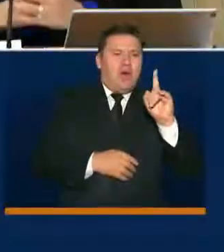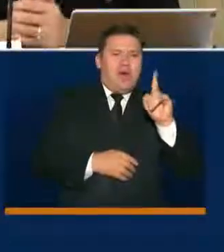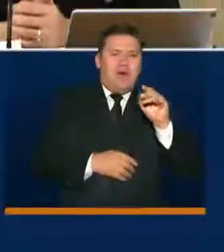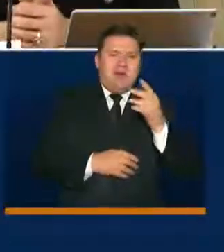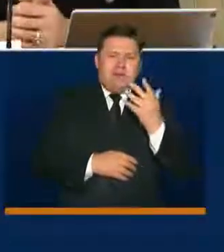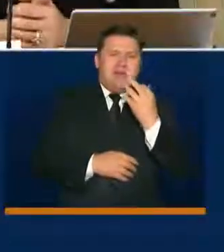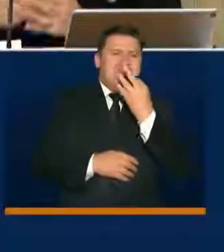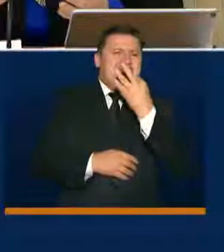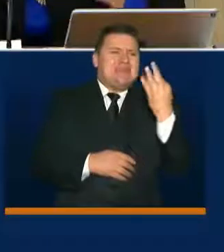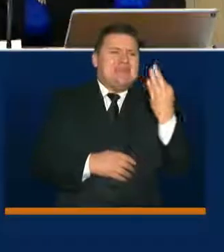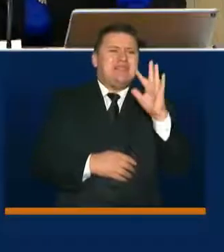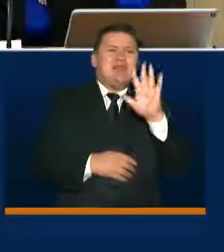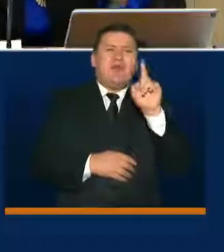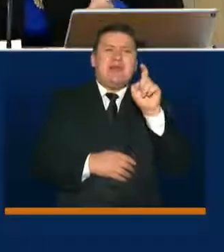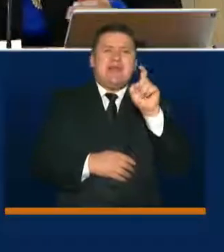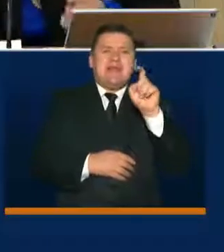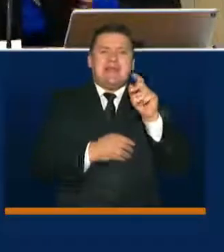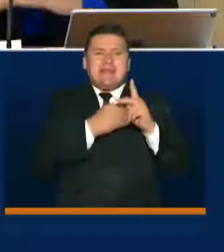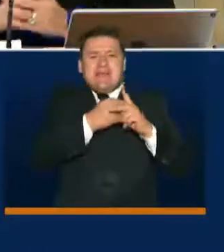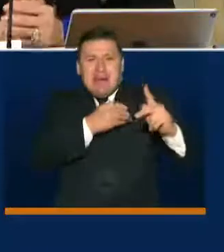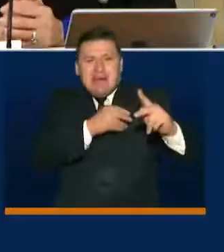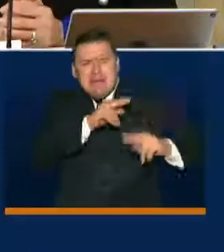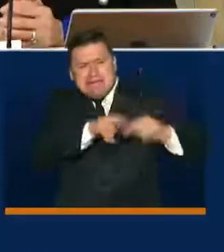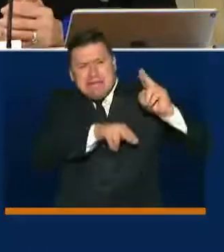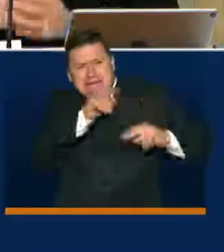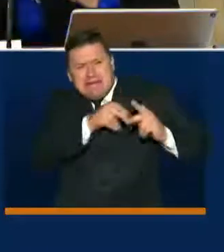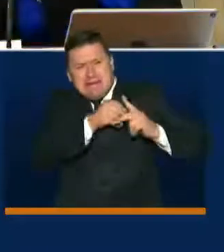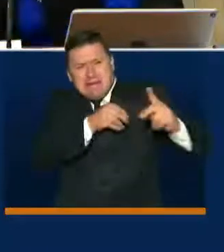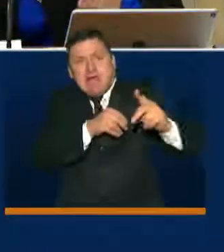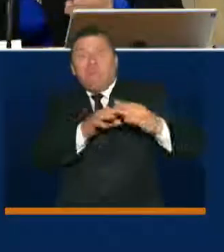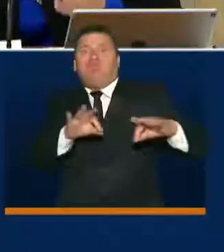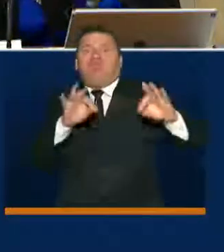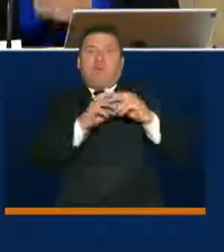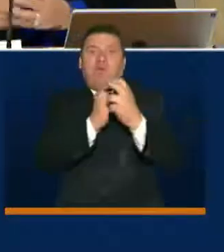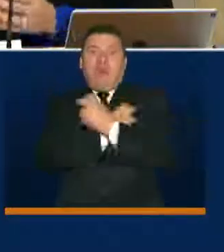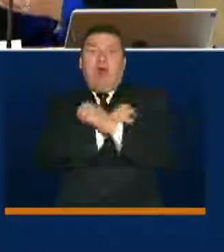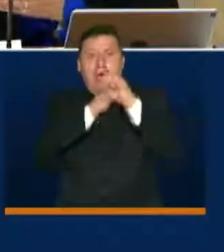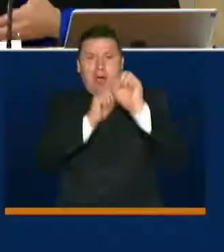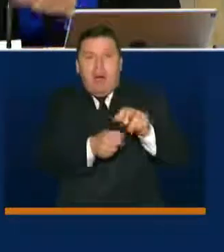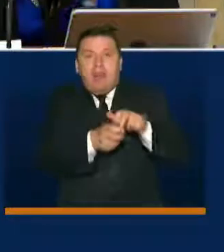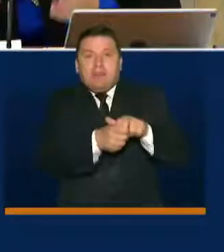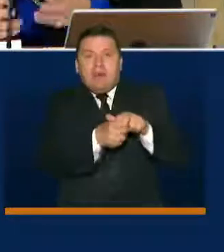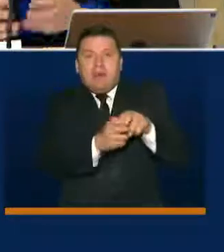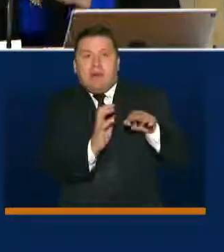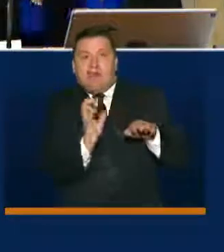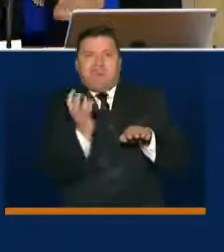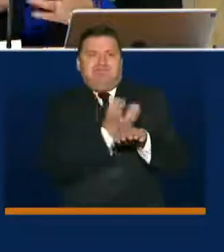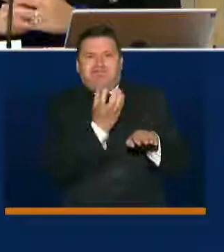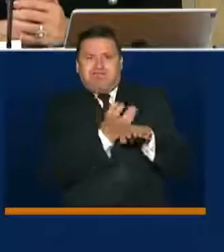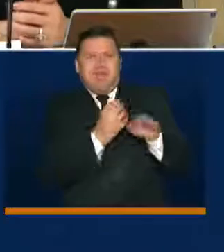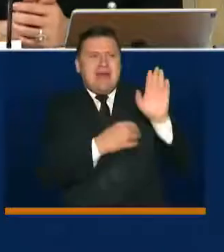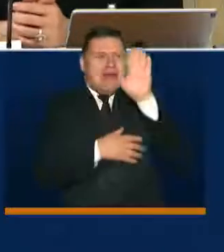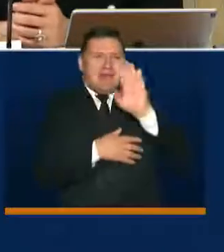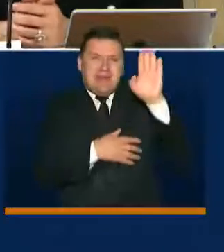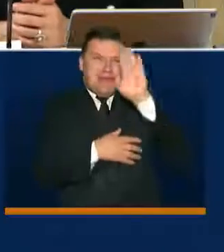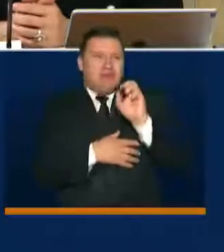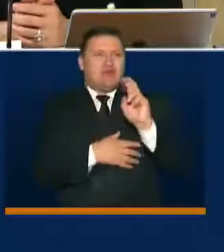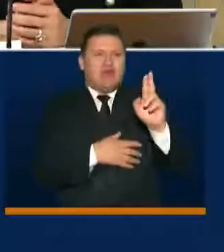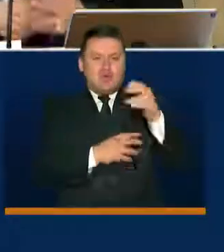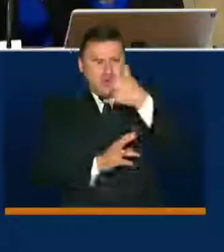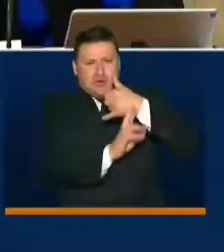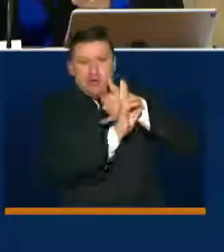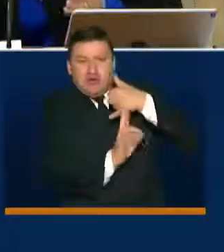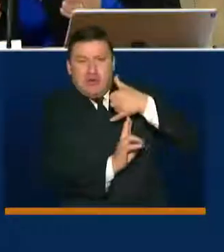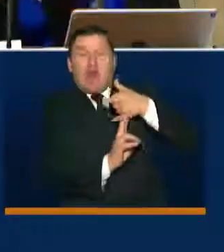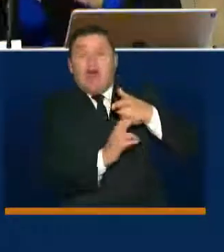456 kilómetros de extensión, fundamental para la conectividad y el transporte de carga y pasajeros en los departamentos del sur del país,